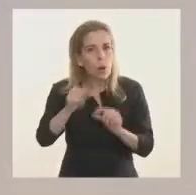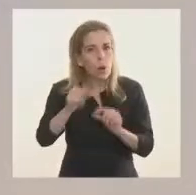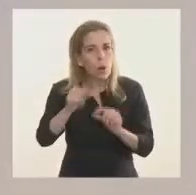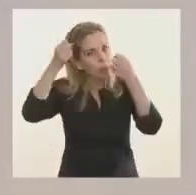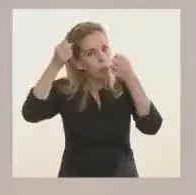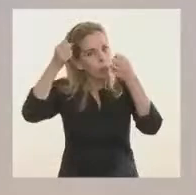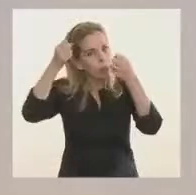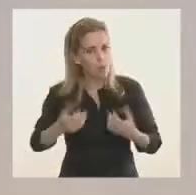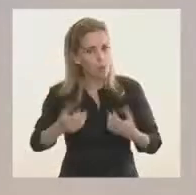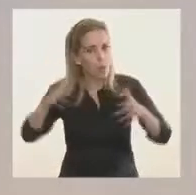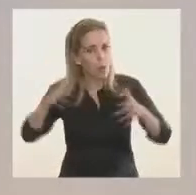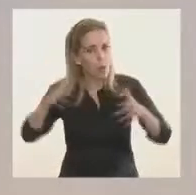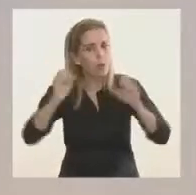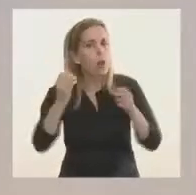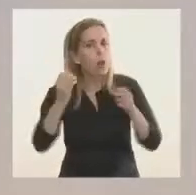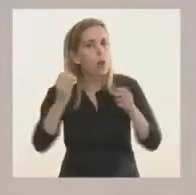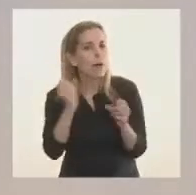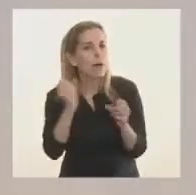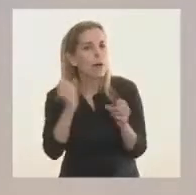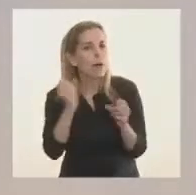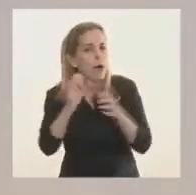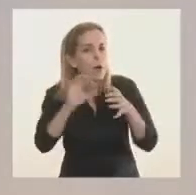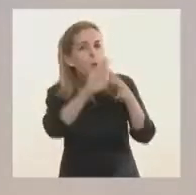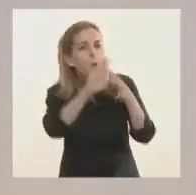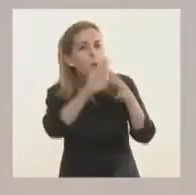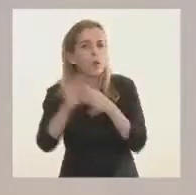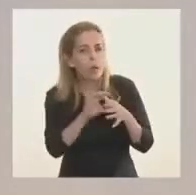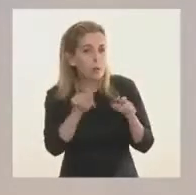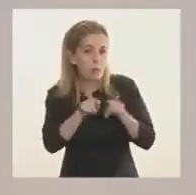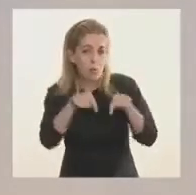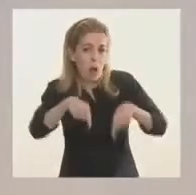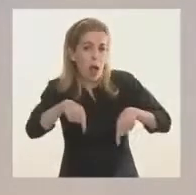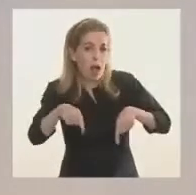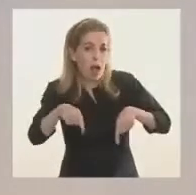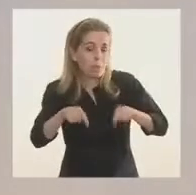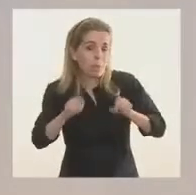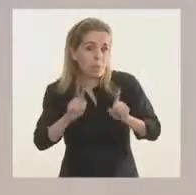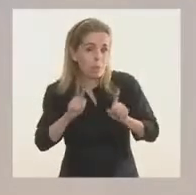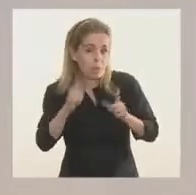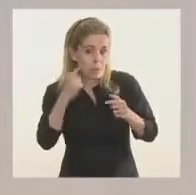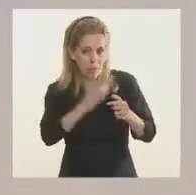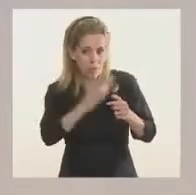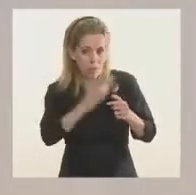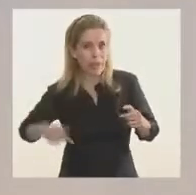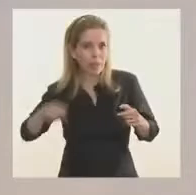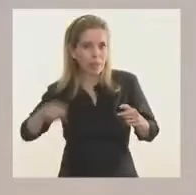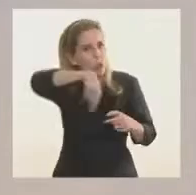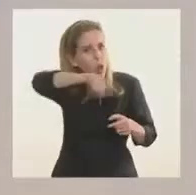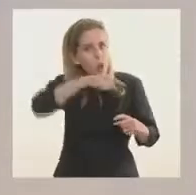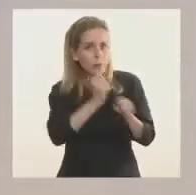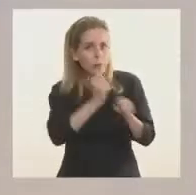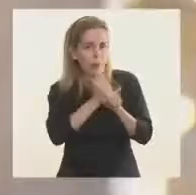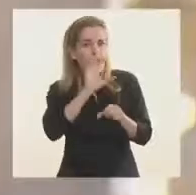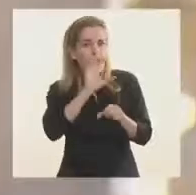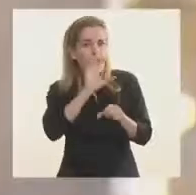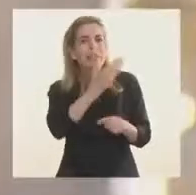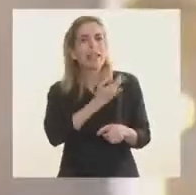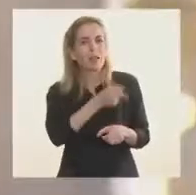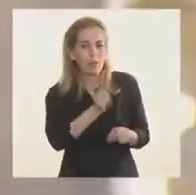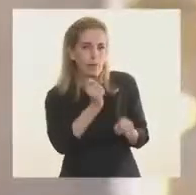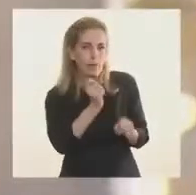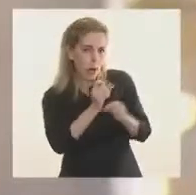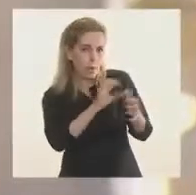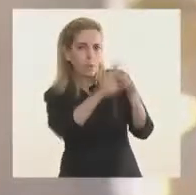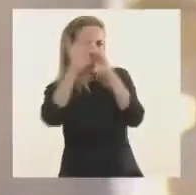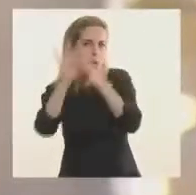en unidad, y aquí estamos trabajando de esa manera, presidente, la provincia, junto